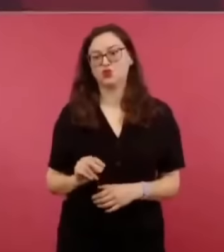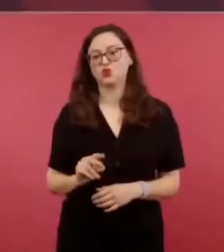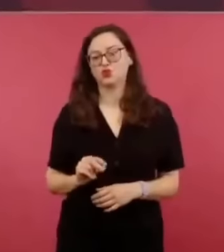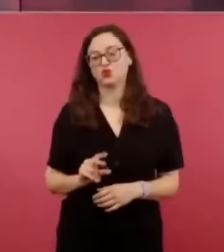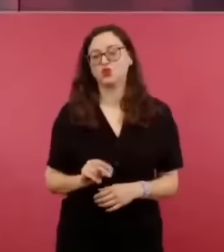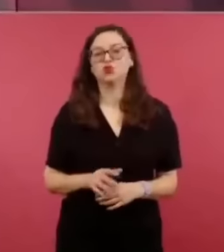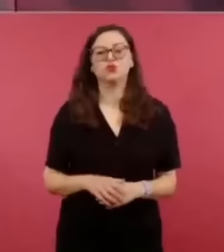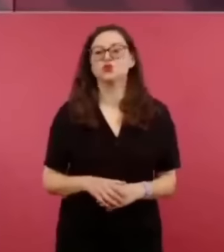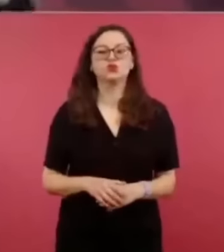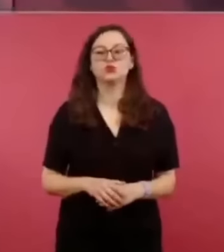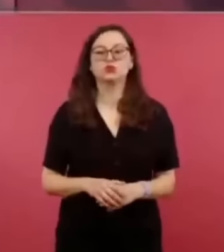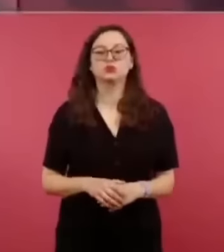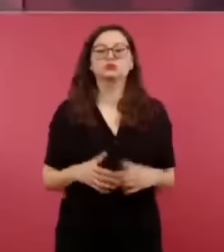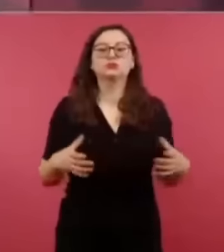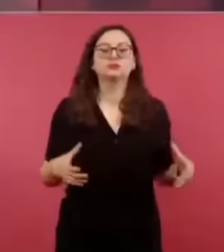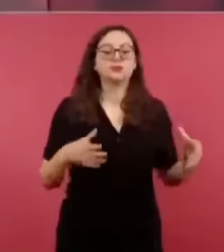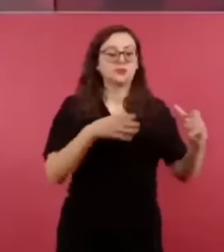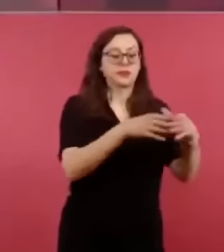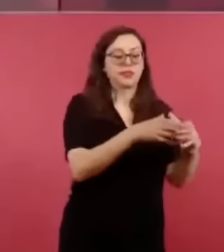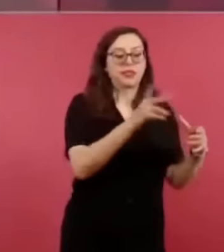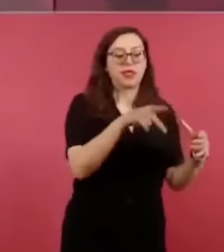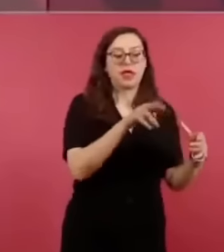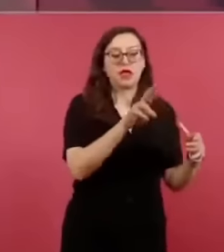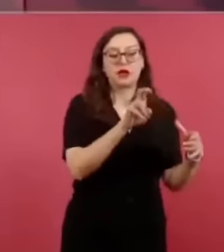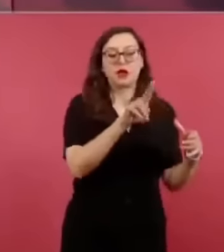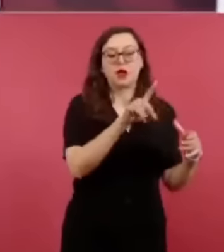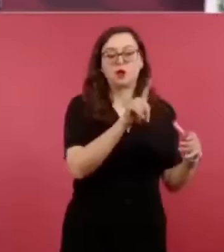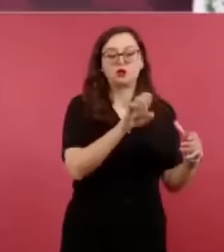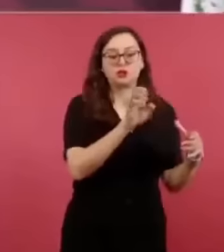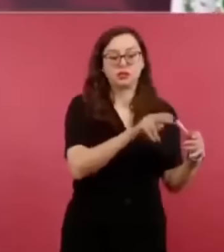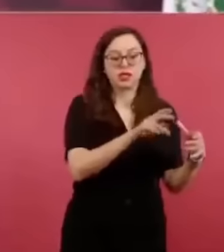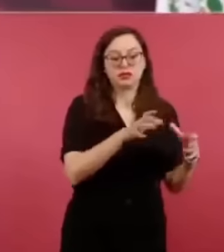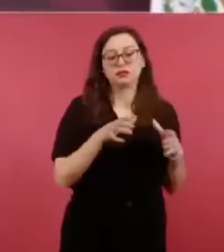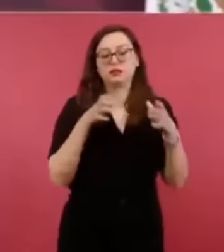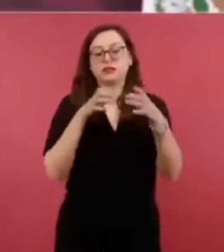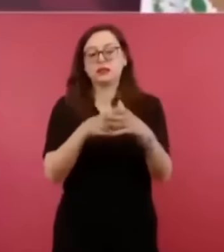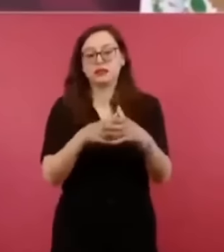de Krause, no tienen que ver con el grupo de Aguilar Camín,